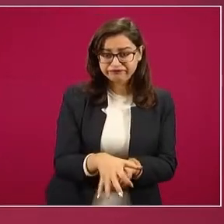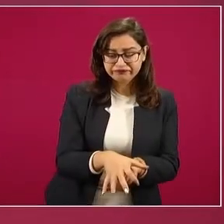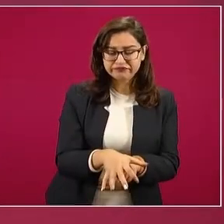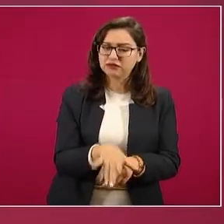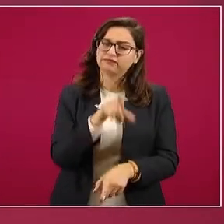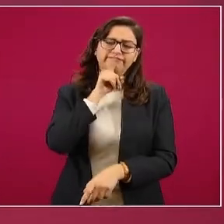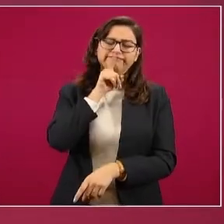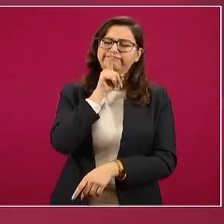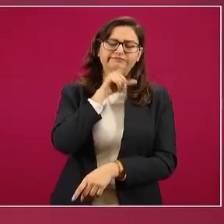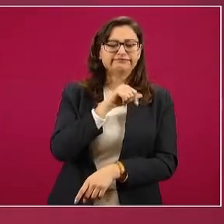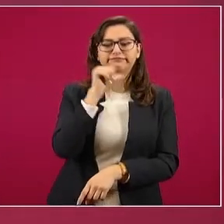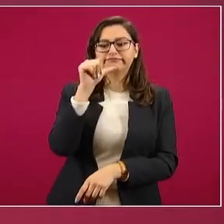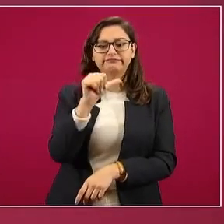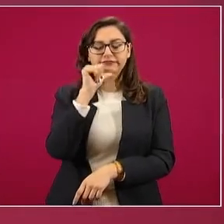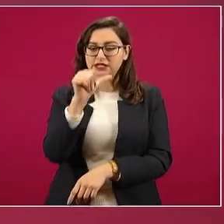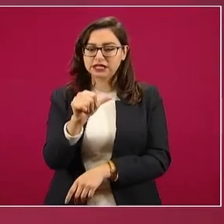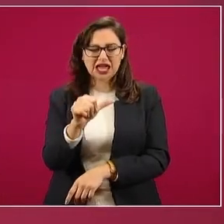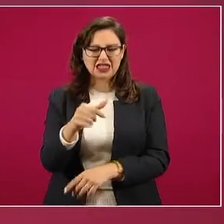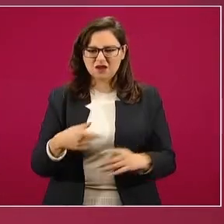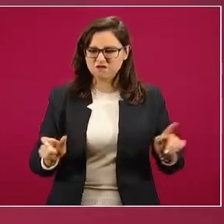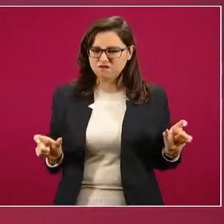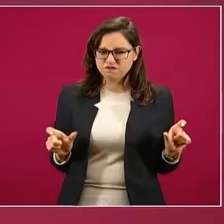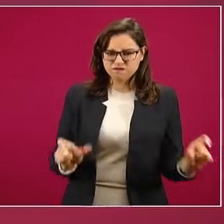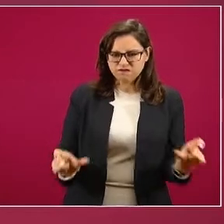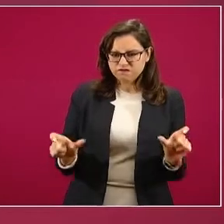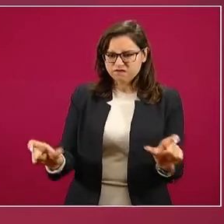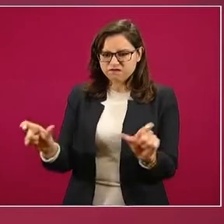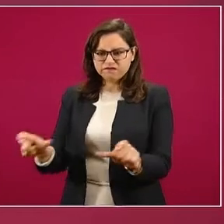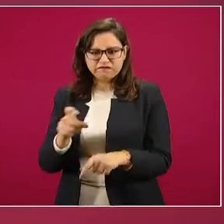medidas restrictivas,